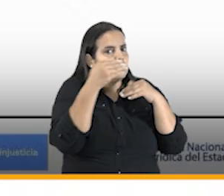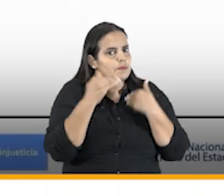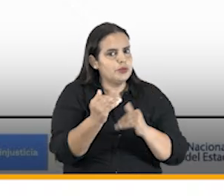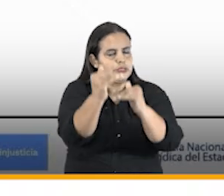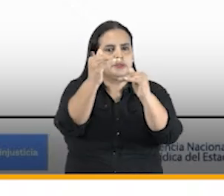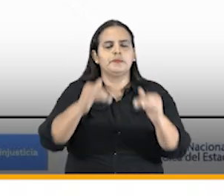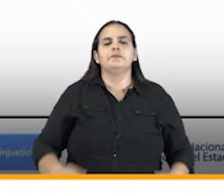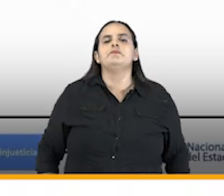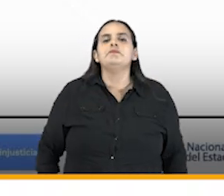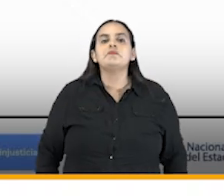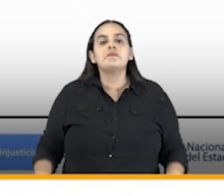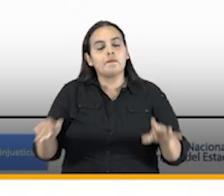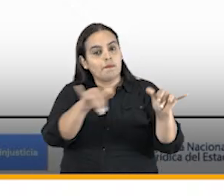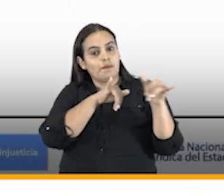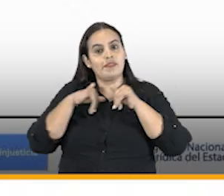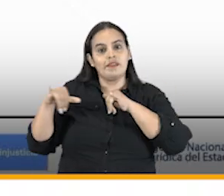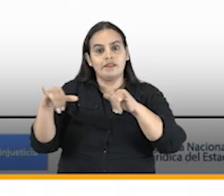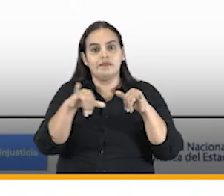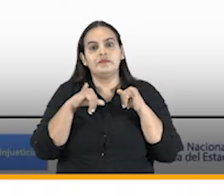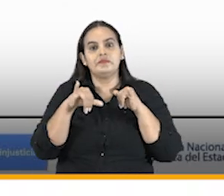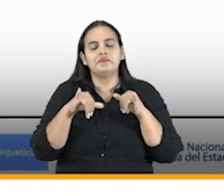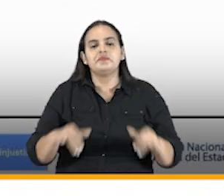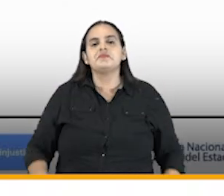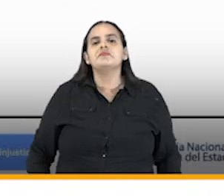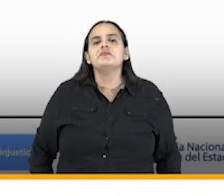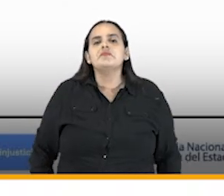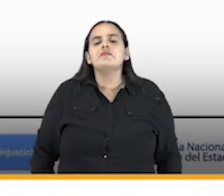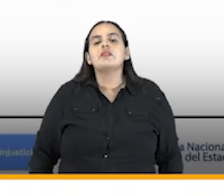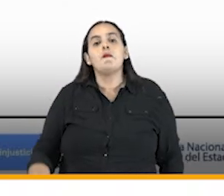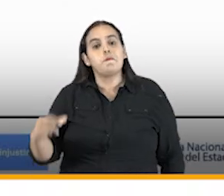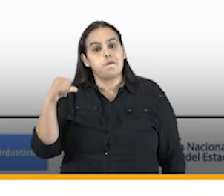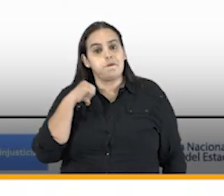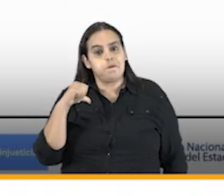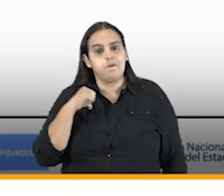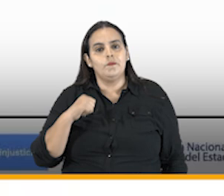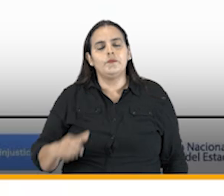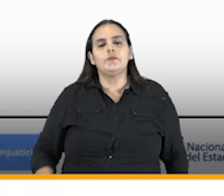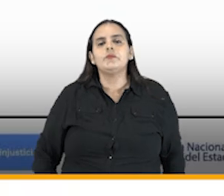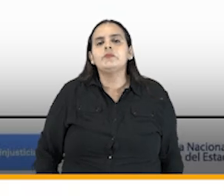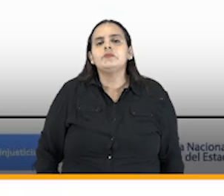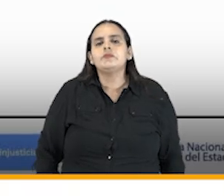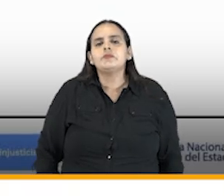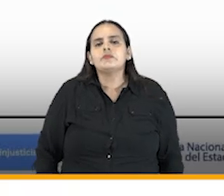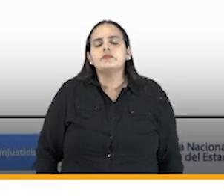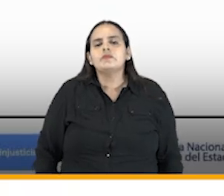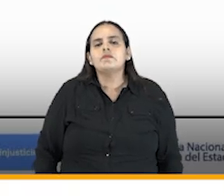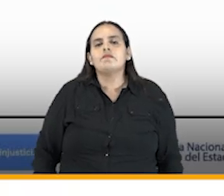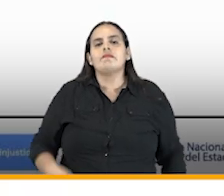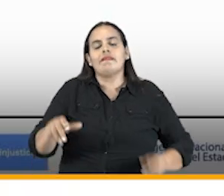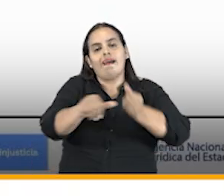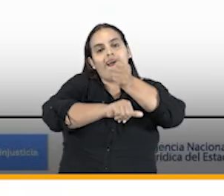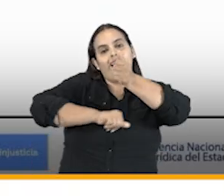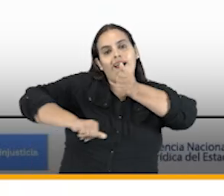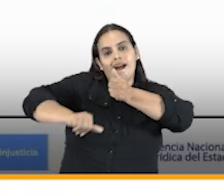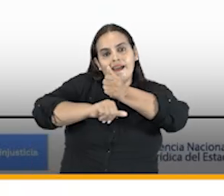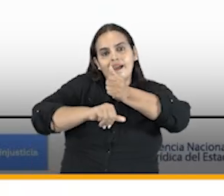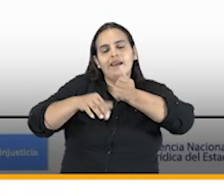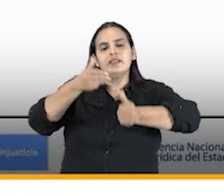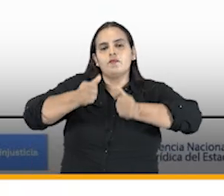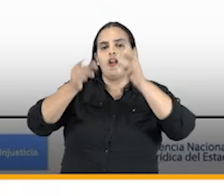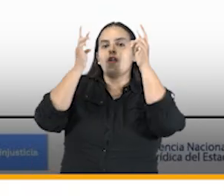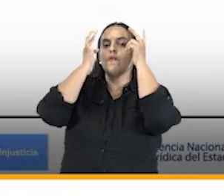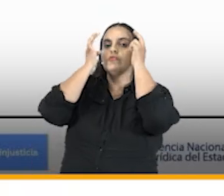igualmente tenemos el área de prevención y gestión del conocimiento